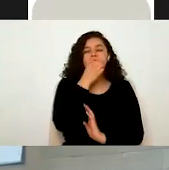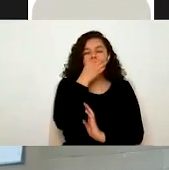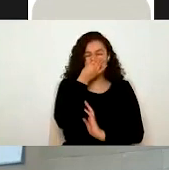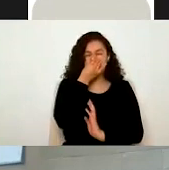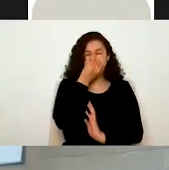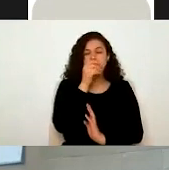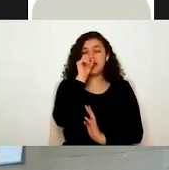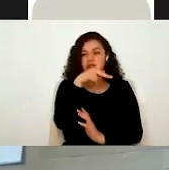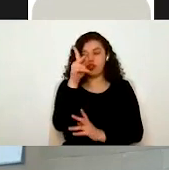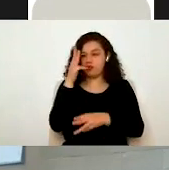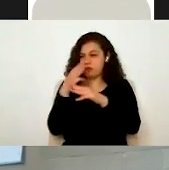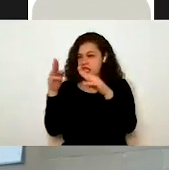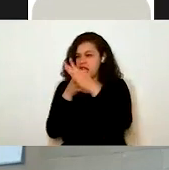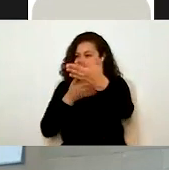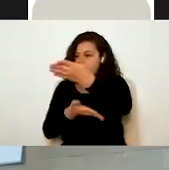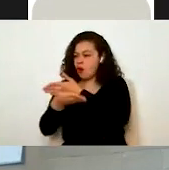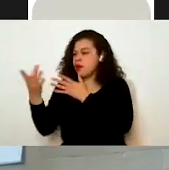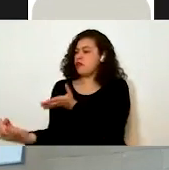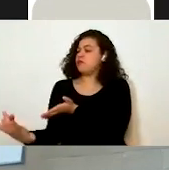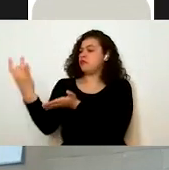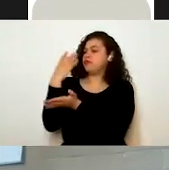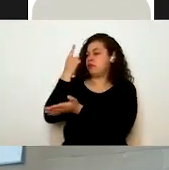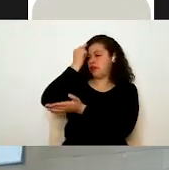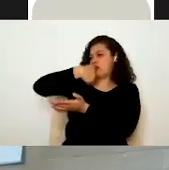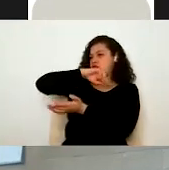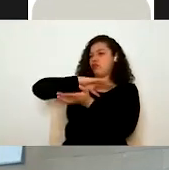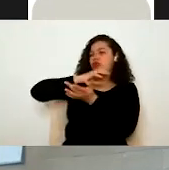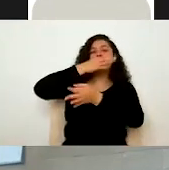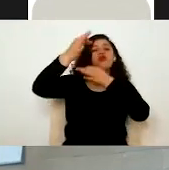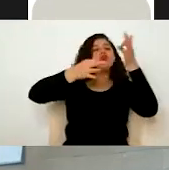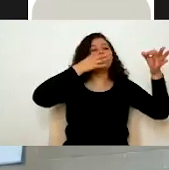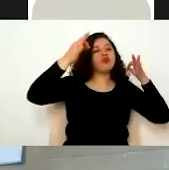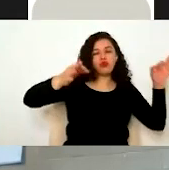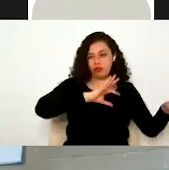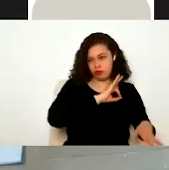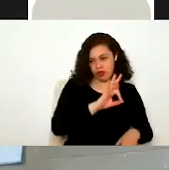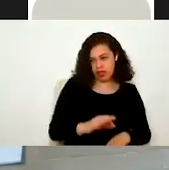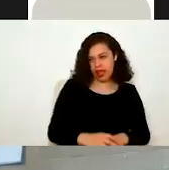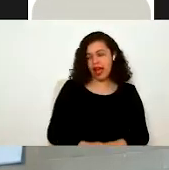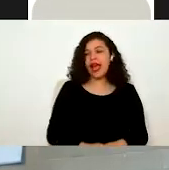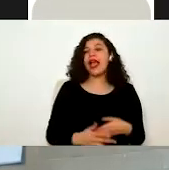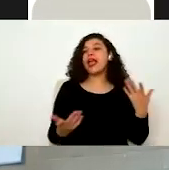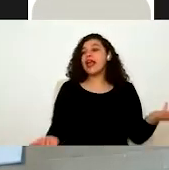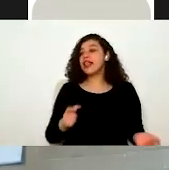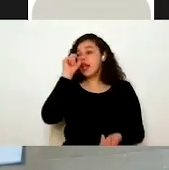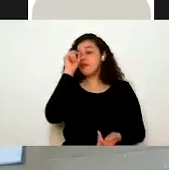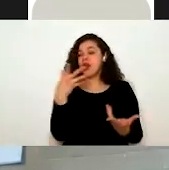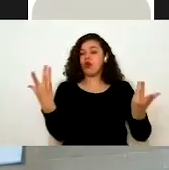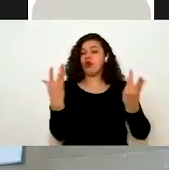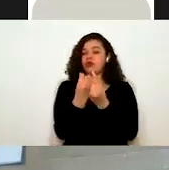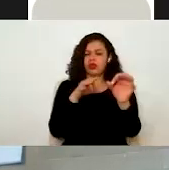compartan su material para que podamos darles difusión y bueno, colaboremos también con ustedes.